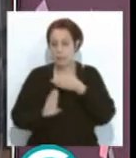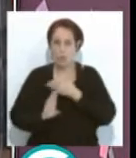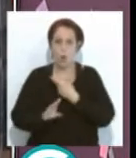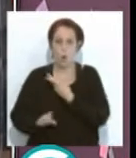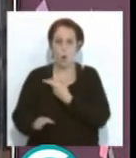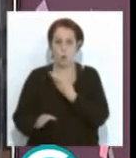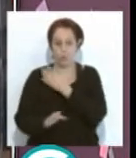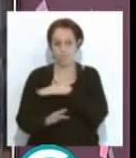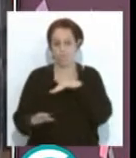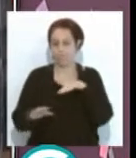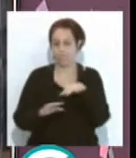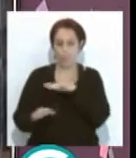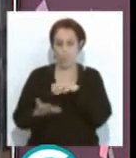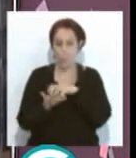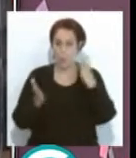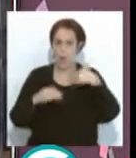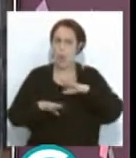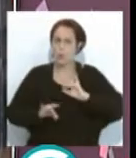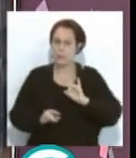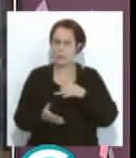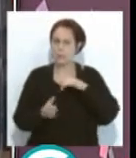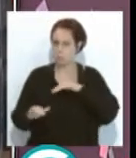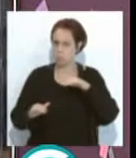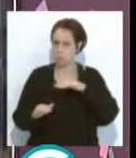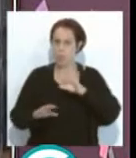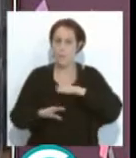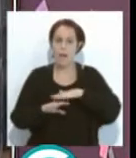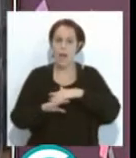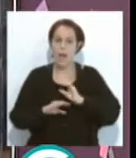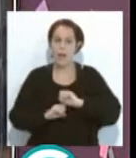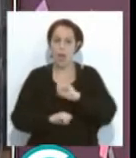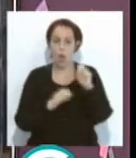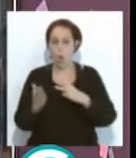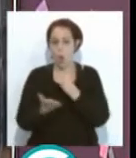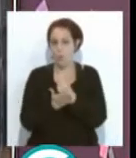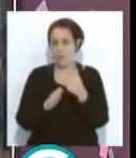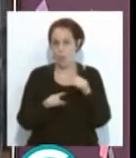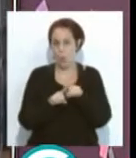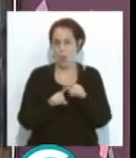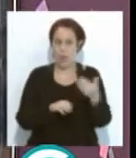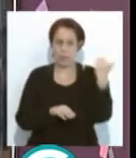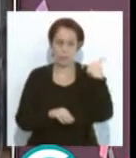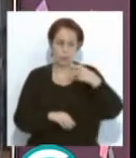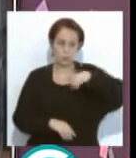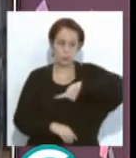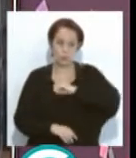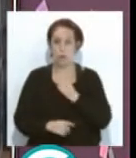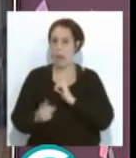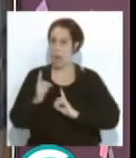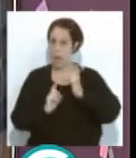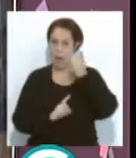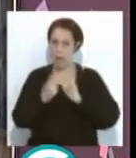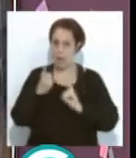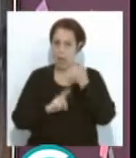inamovibles o sí se habían movido para volver otra vez a su estado anterior. Nosotros, pues modestamente, vamos a celebrar tertulias